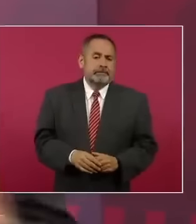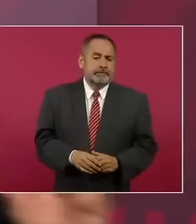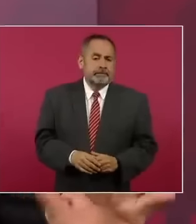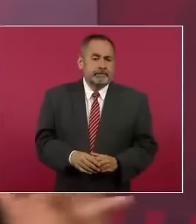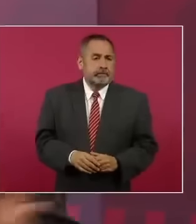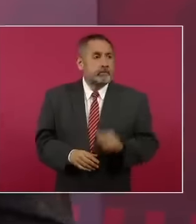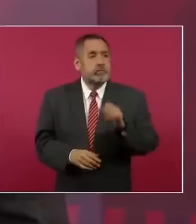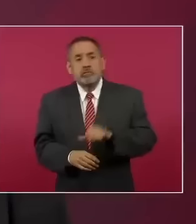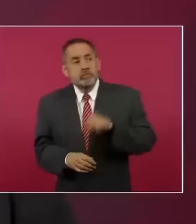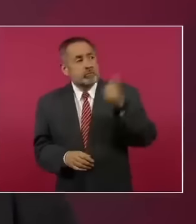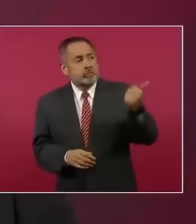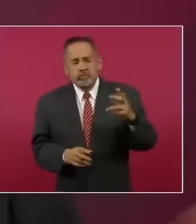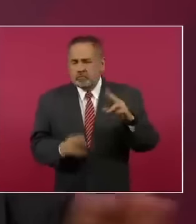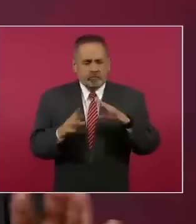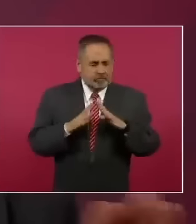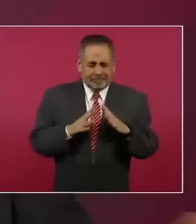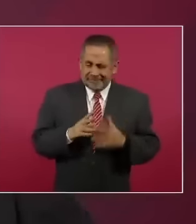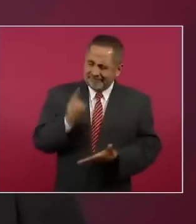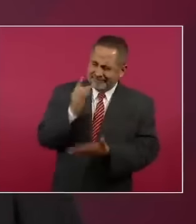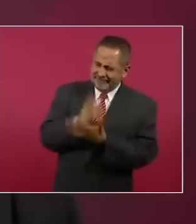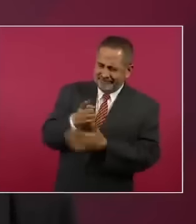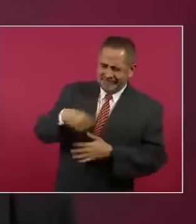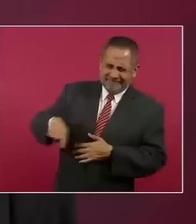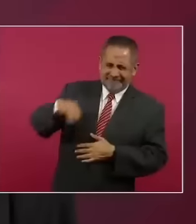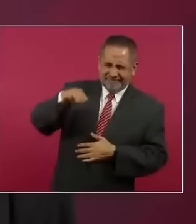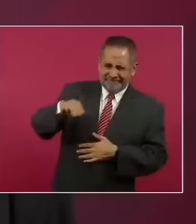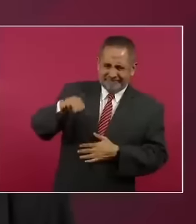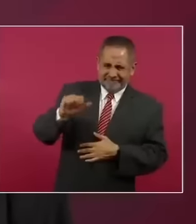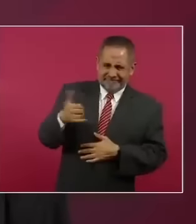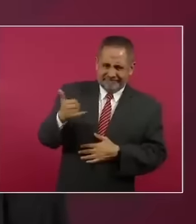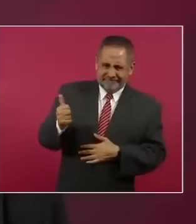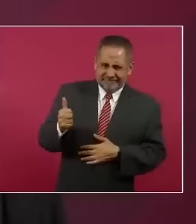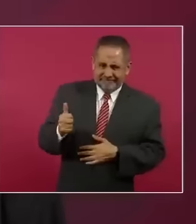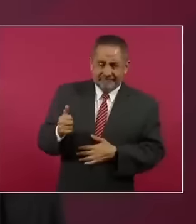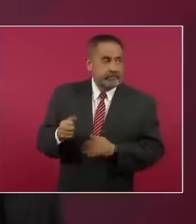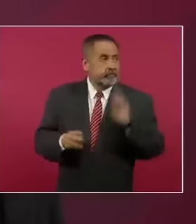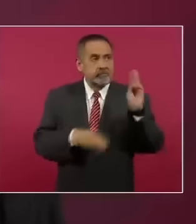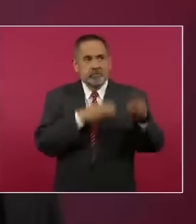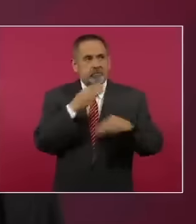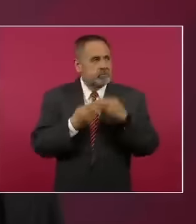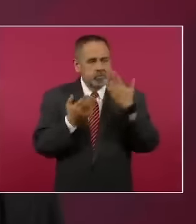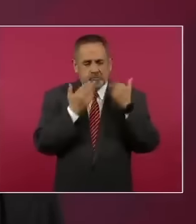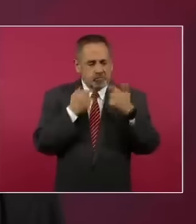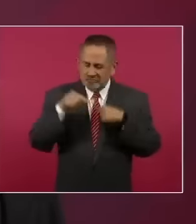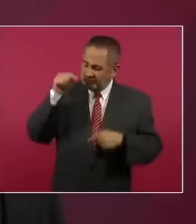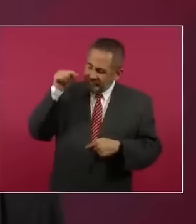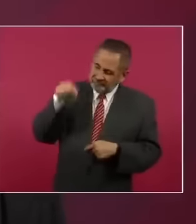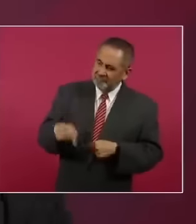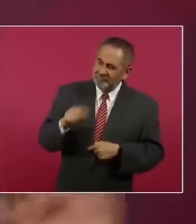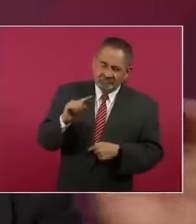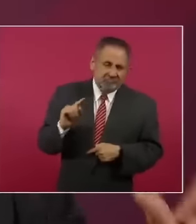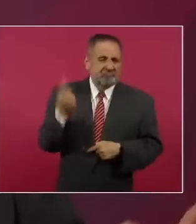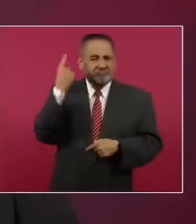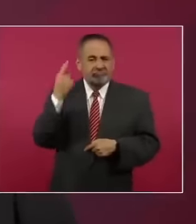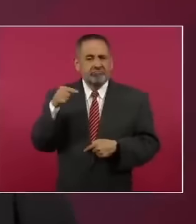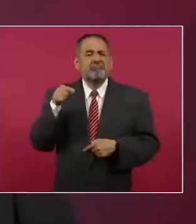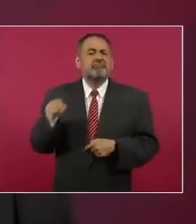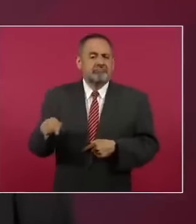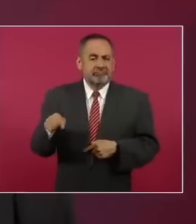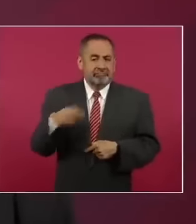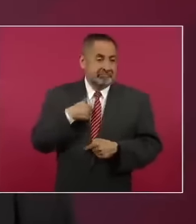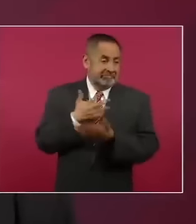hay nada así en el mundo, no exagero.